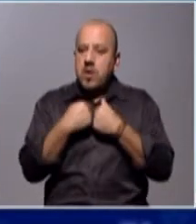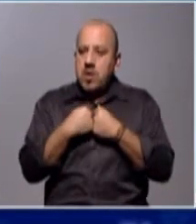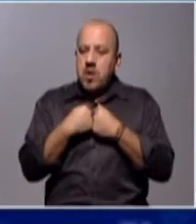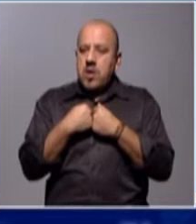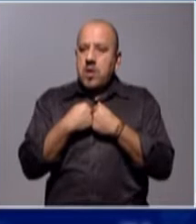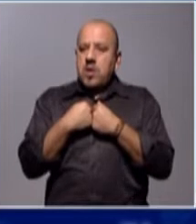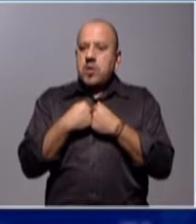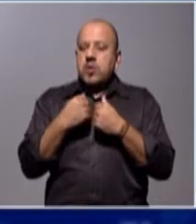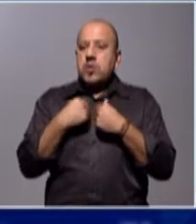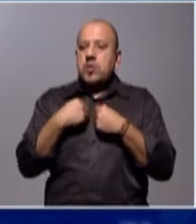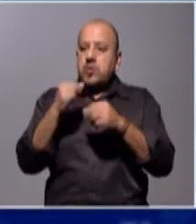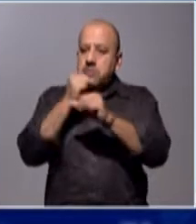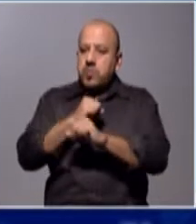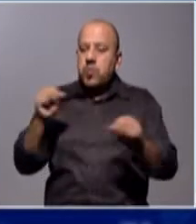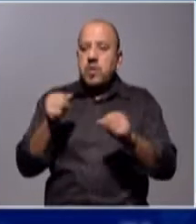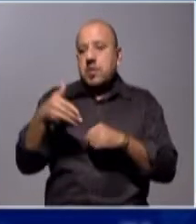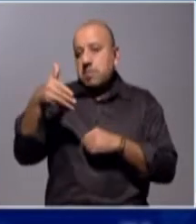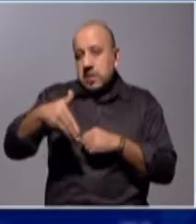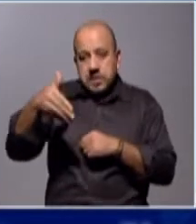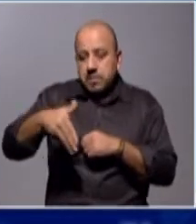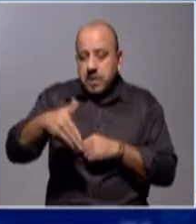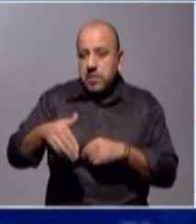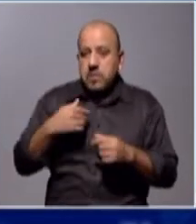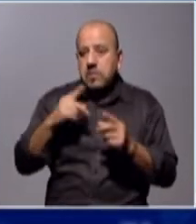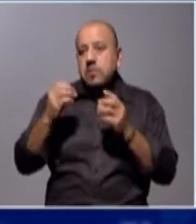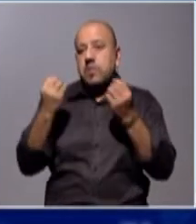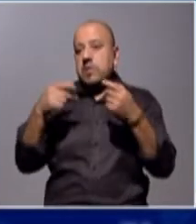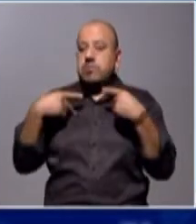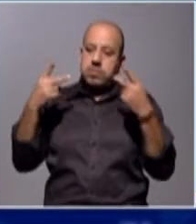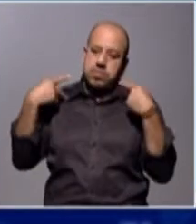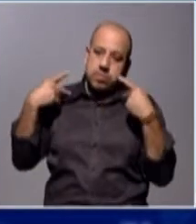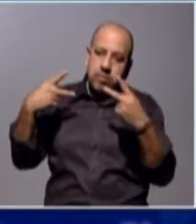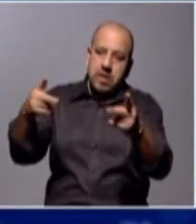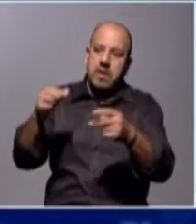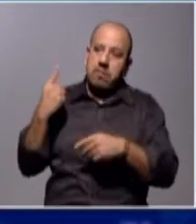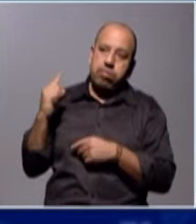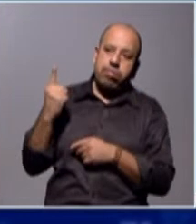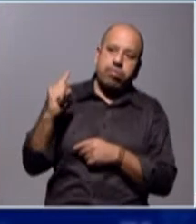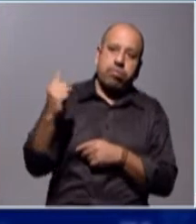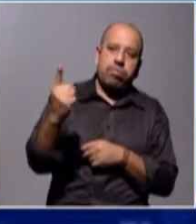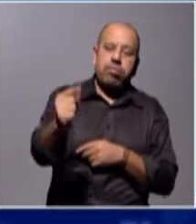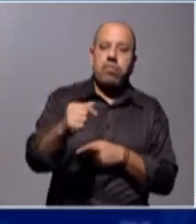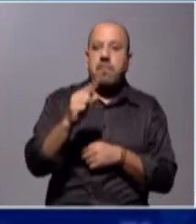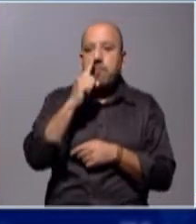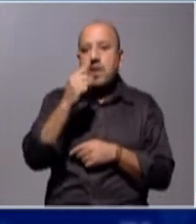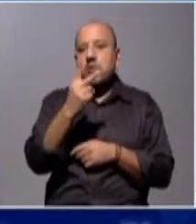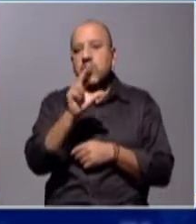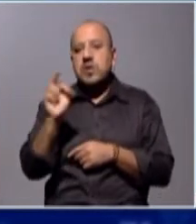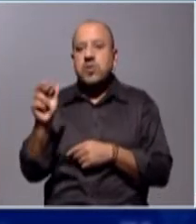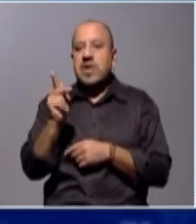y yo no pude participar por un tema de que es un viaje de mil kilómetros, para mí, mil doscientos en definitiva,